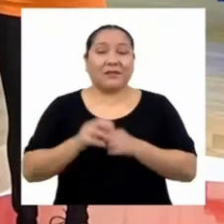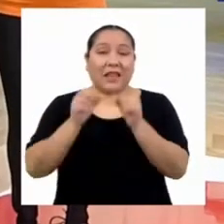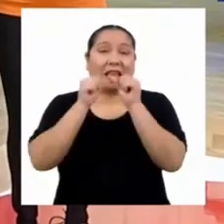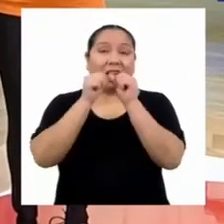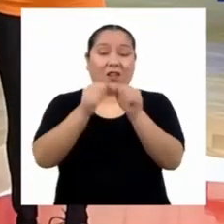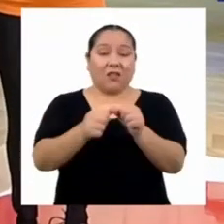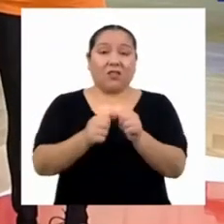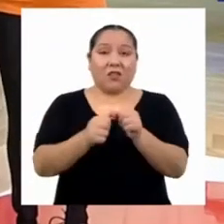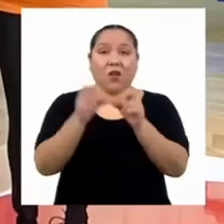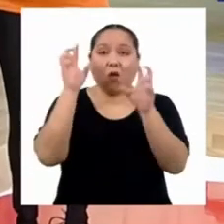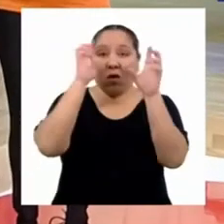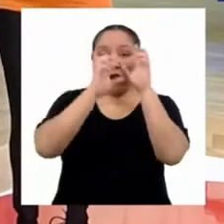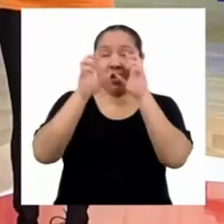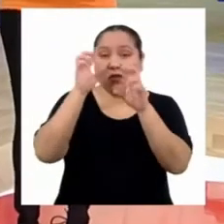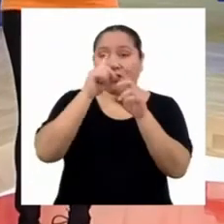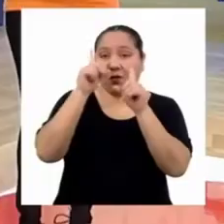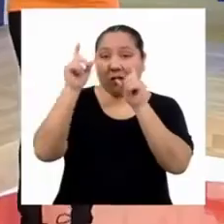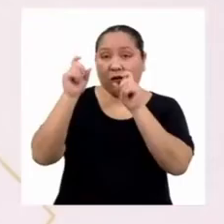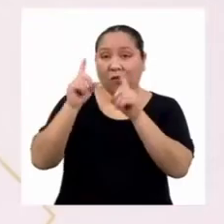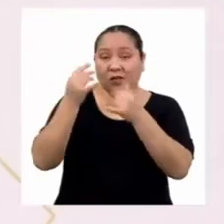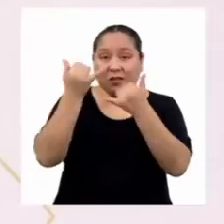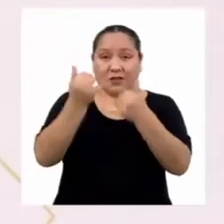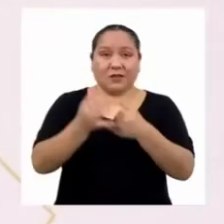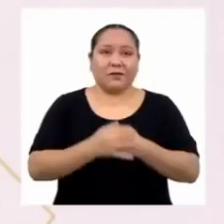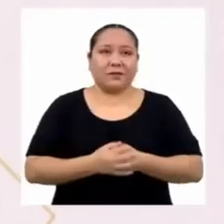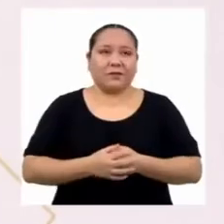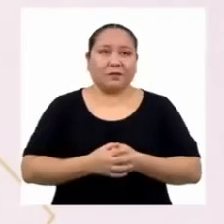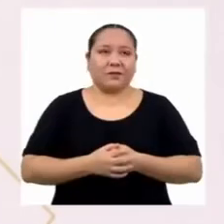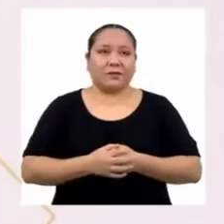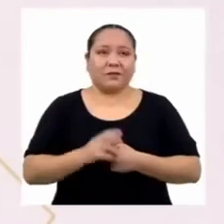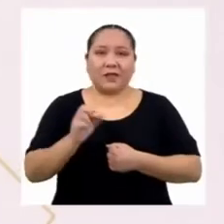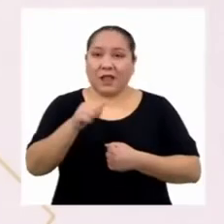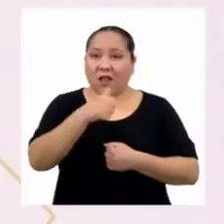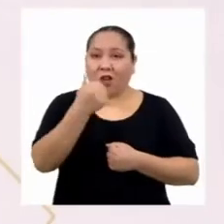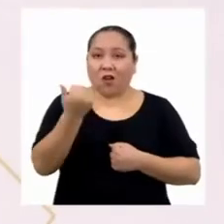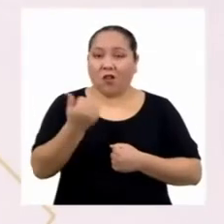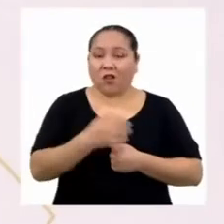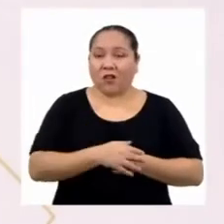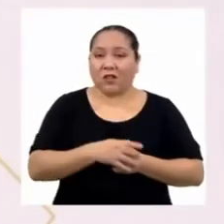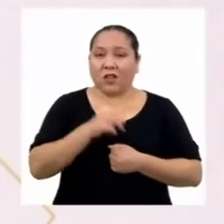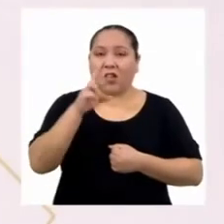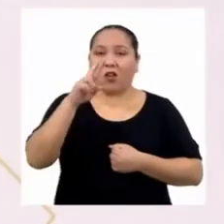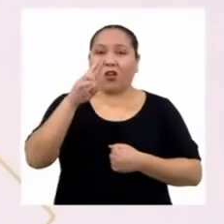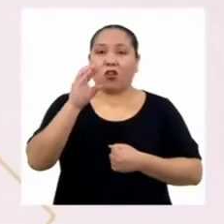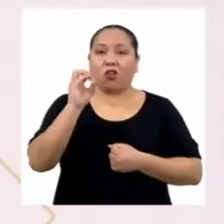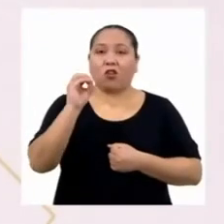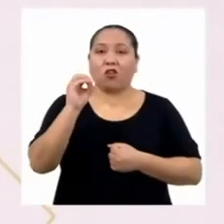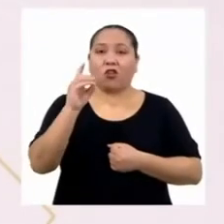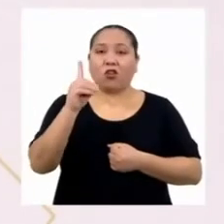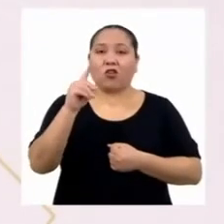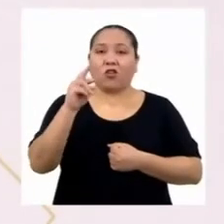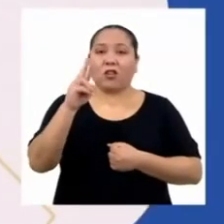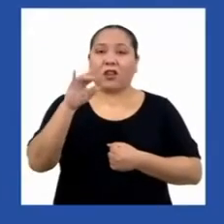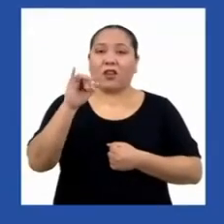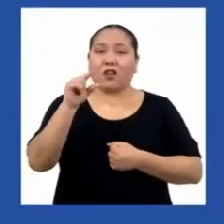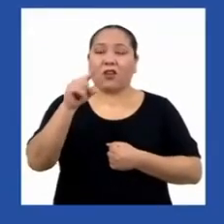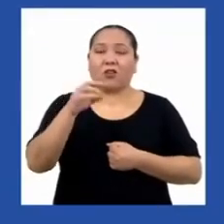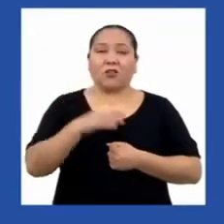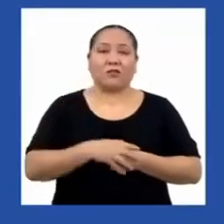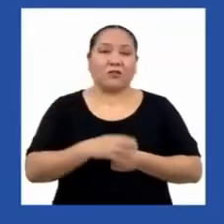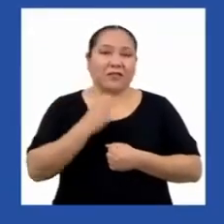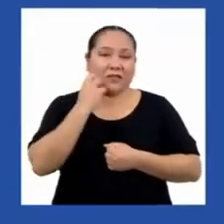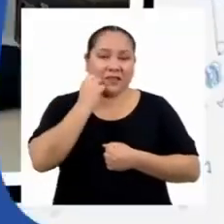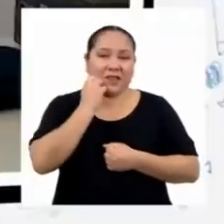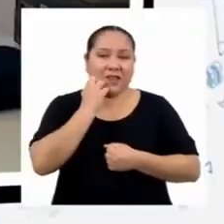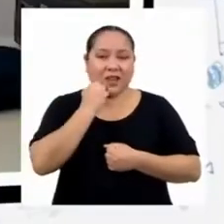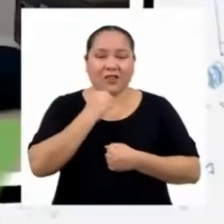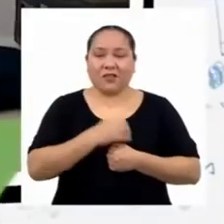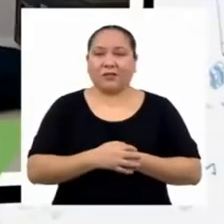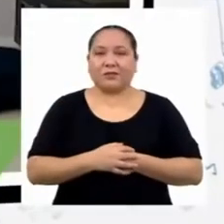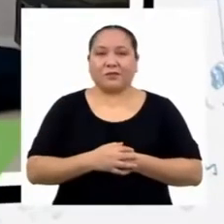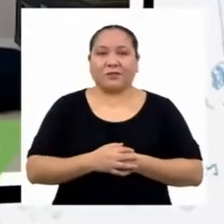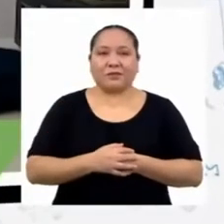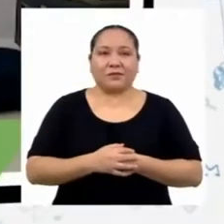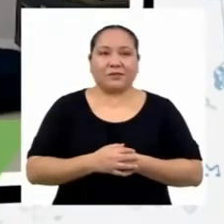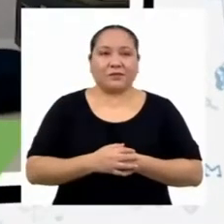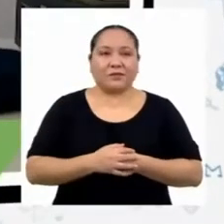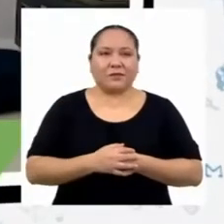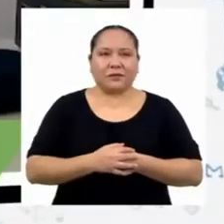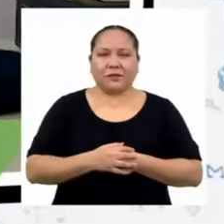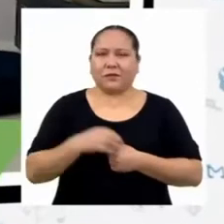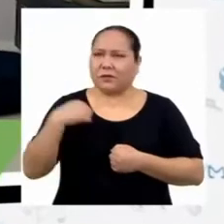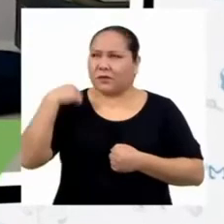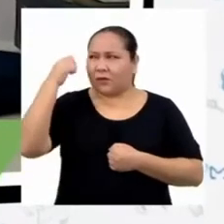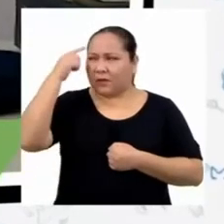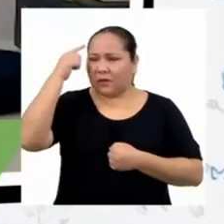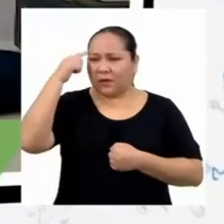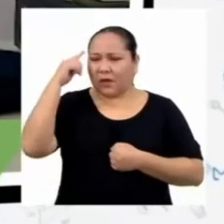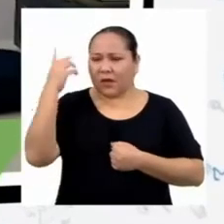continuar con las dudas de hoy. Y la siguiente llega con Rodrigo, desde Chiclayo. ¿Cree que se